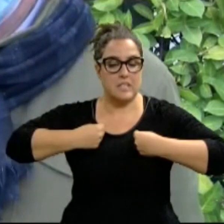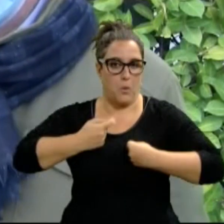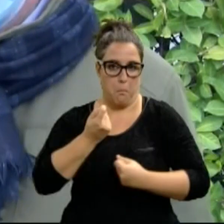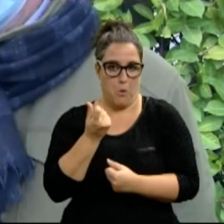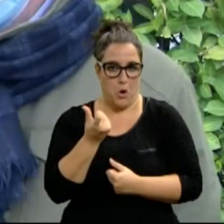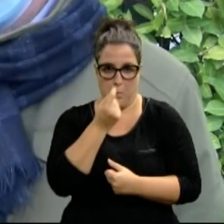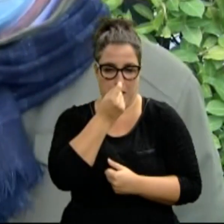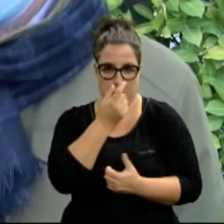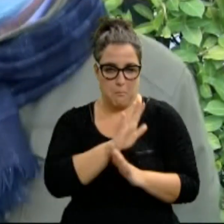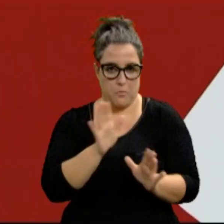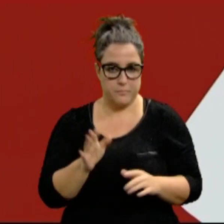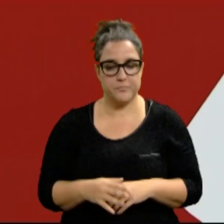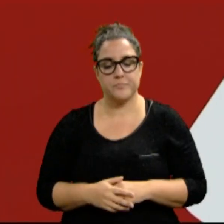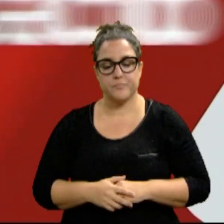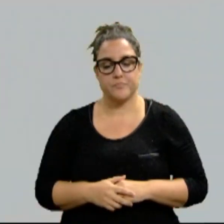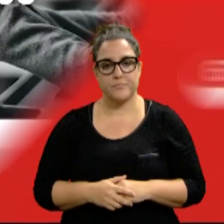es mínimo en esta especie.